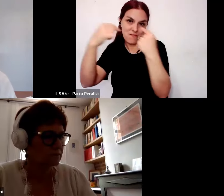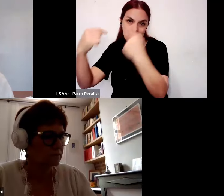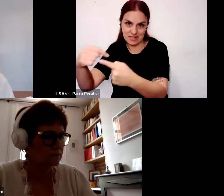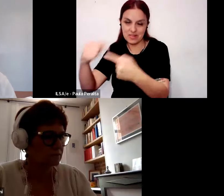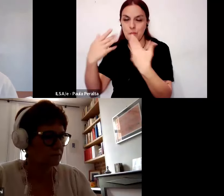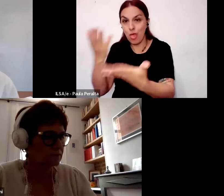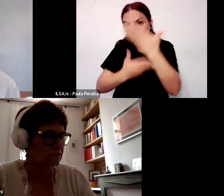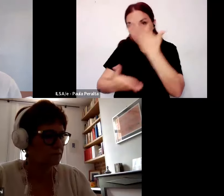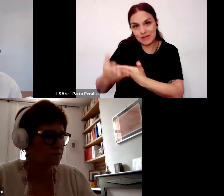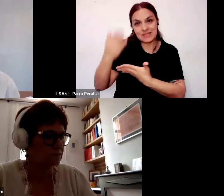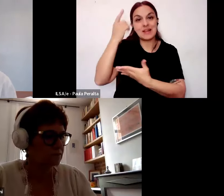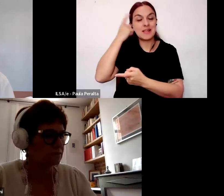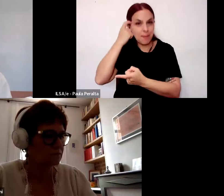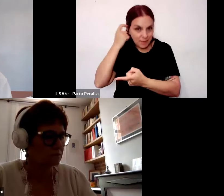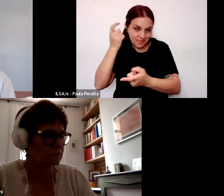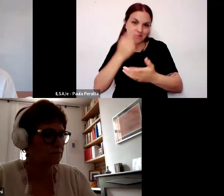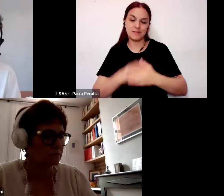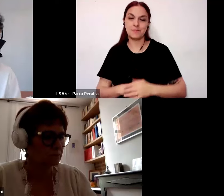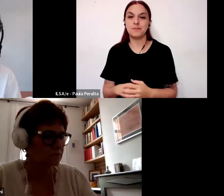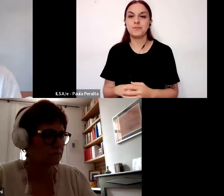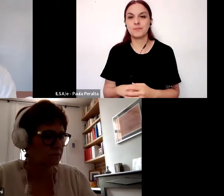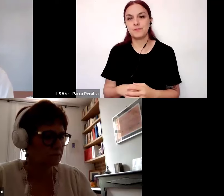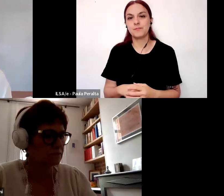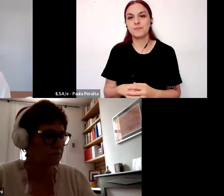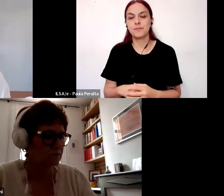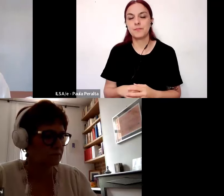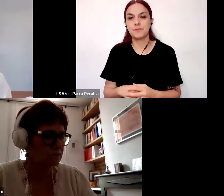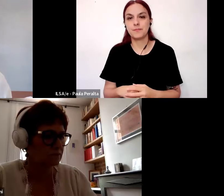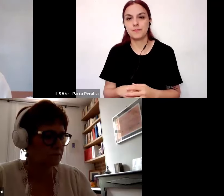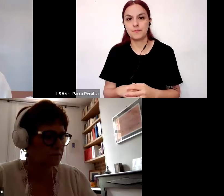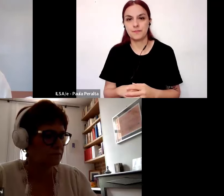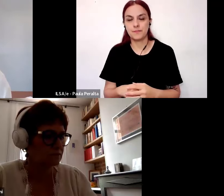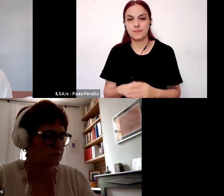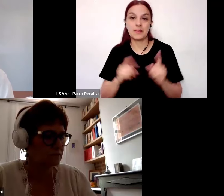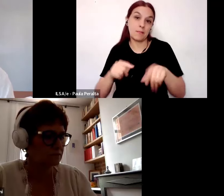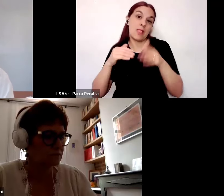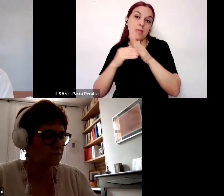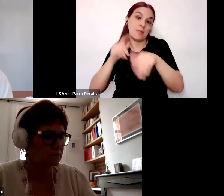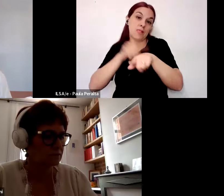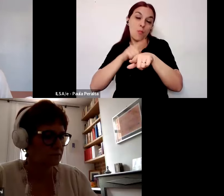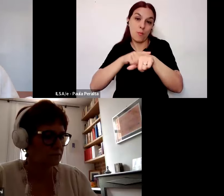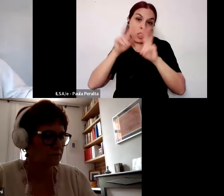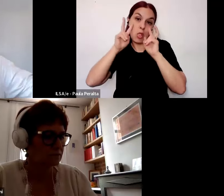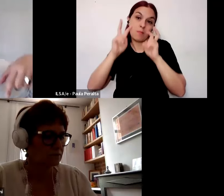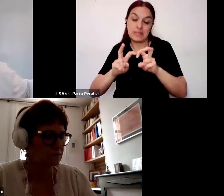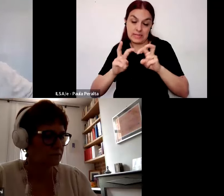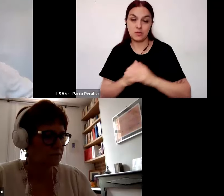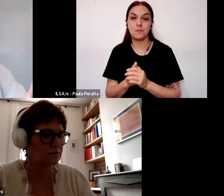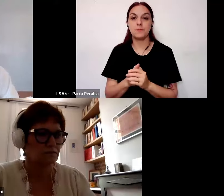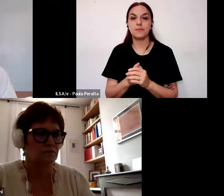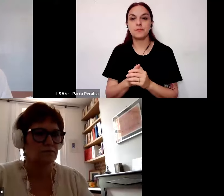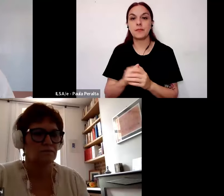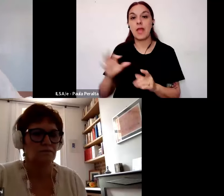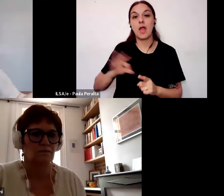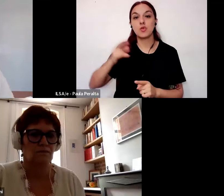por otras formas diversas y por supuesto por el momento dominante de investigación desde el año